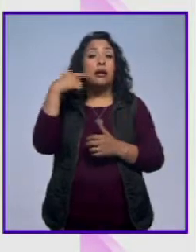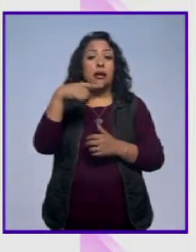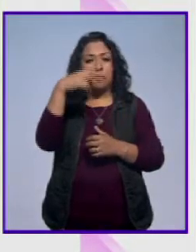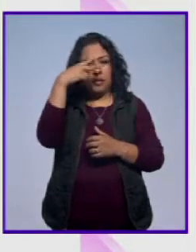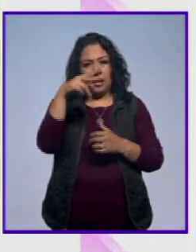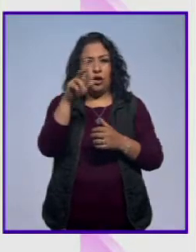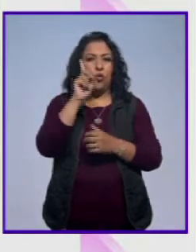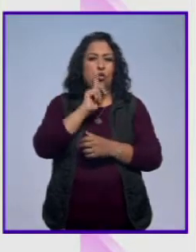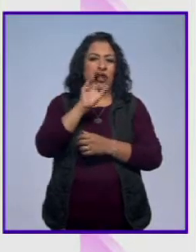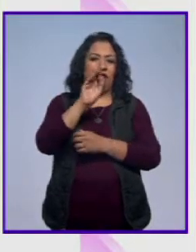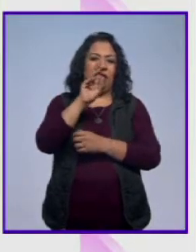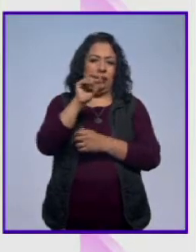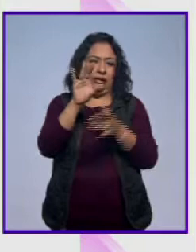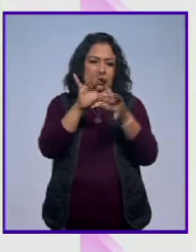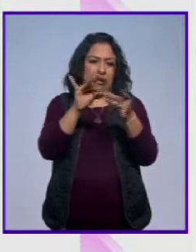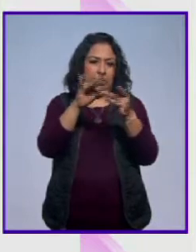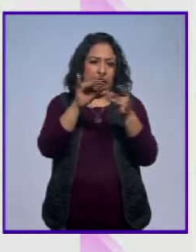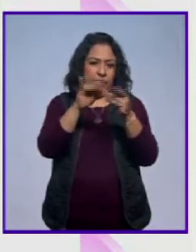todos los pormenores.